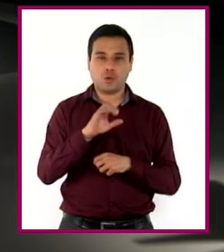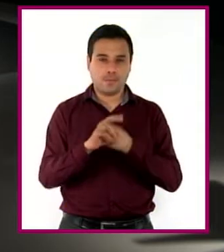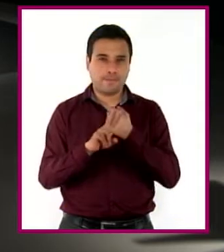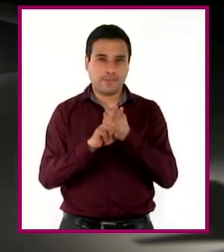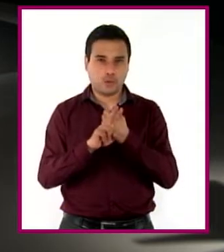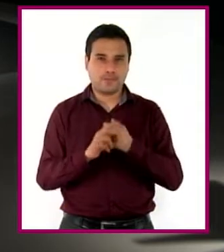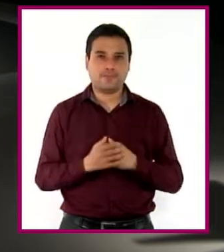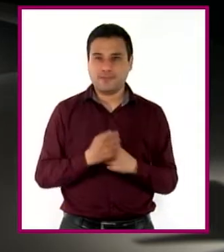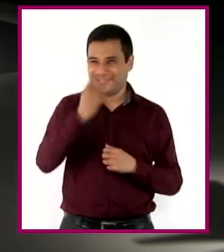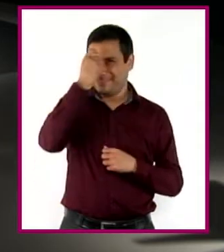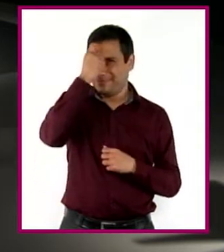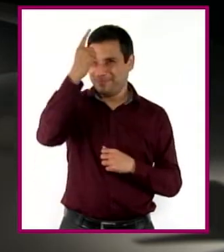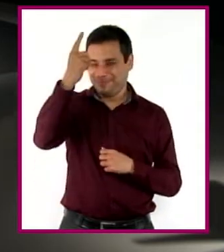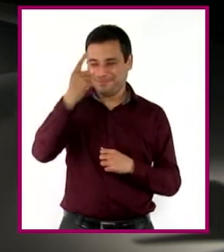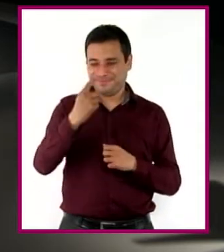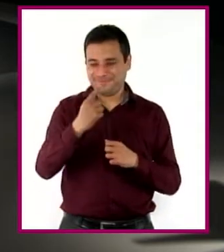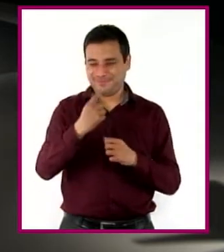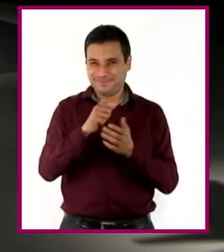Dante del Castillo